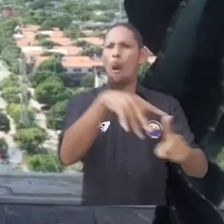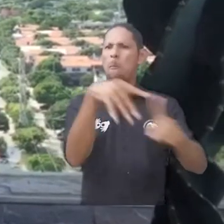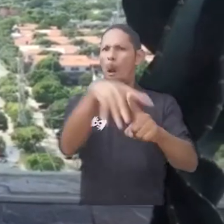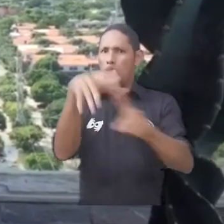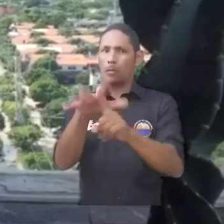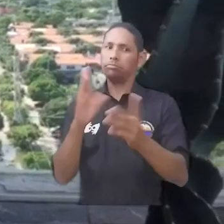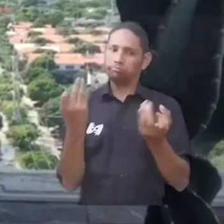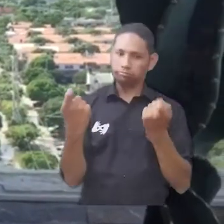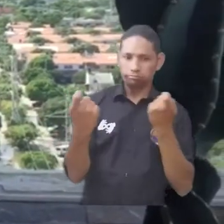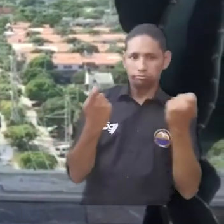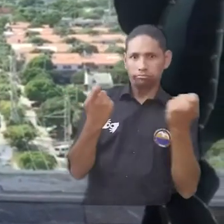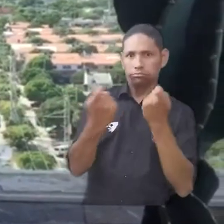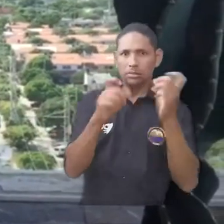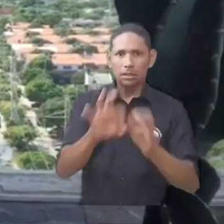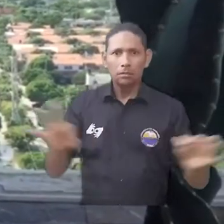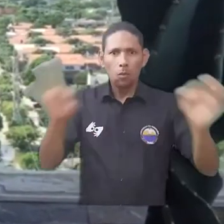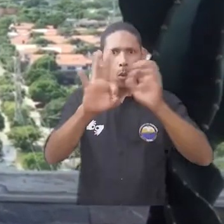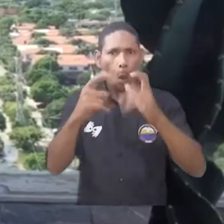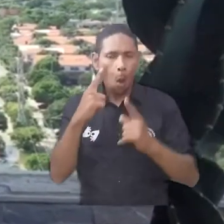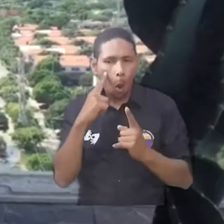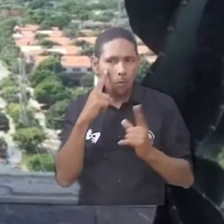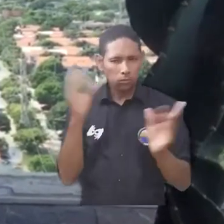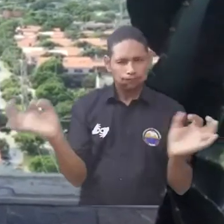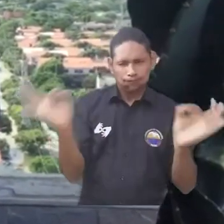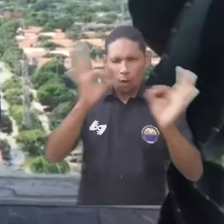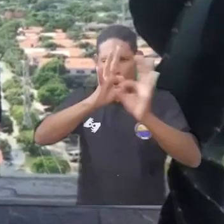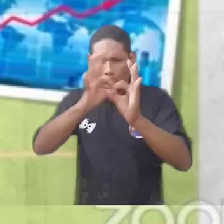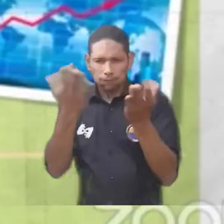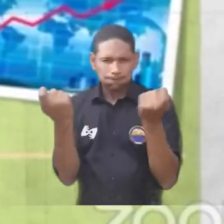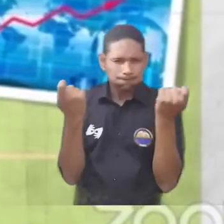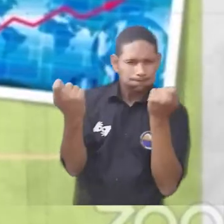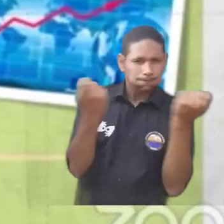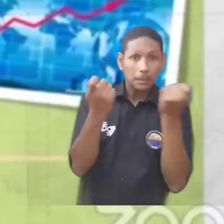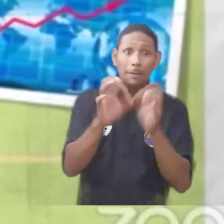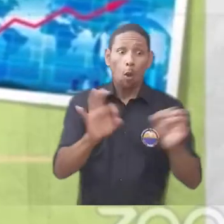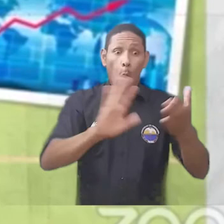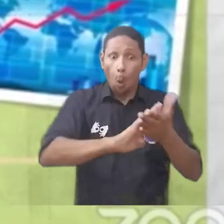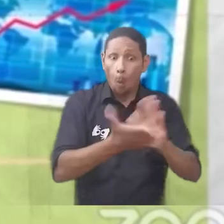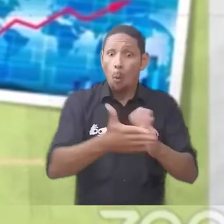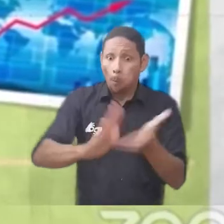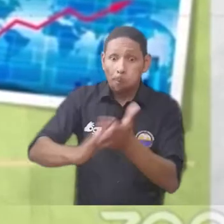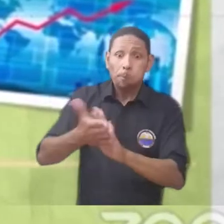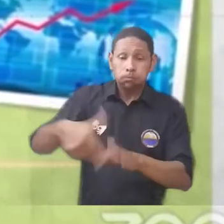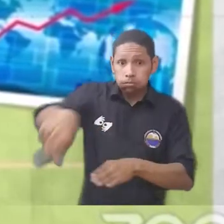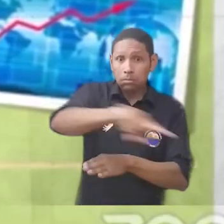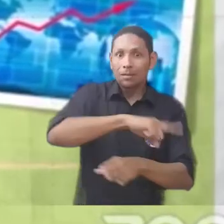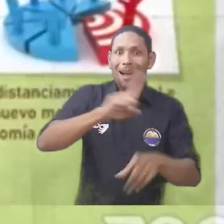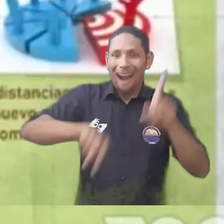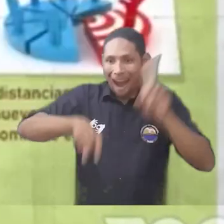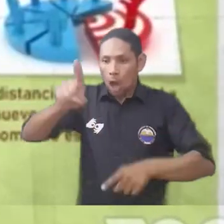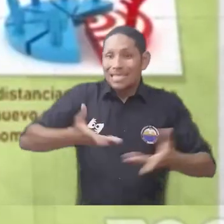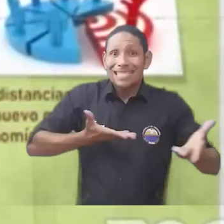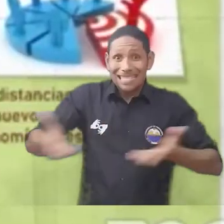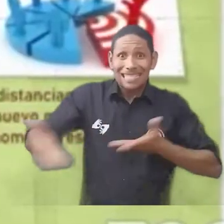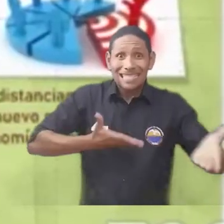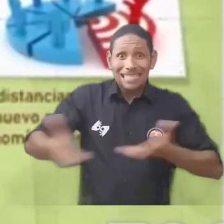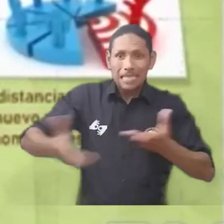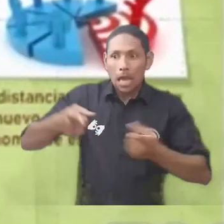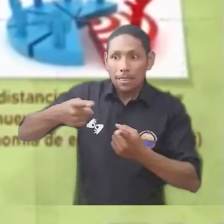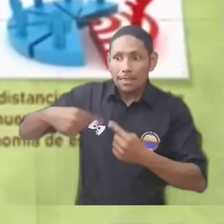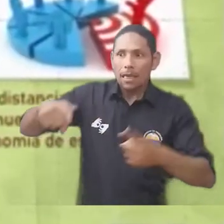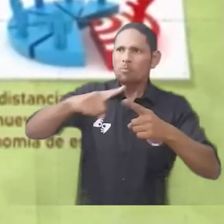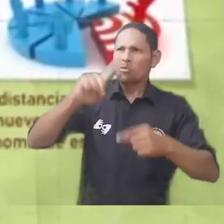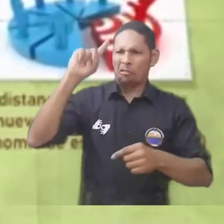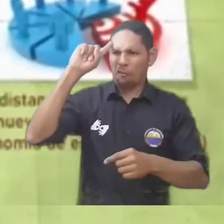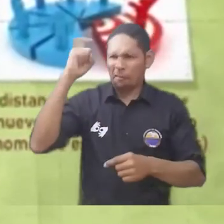enfoque sostenible necesitamos articularnos las comunidades anfitrionas, los prestadores de servicios turísticos, el gobierno, la academia